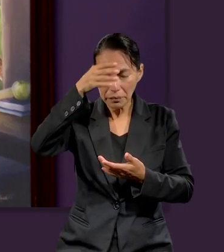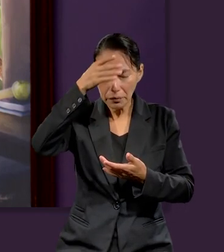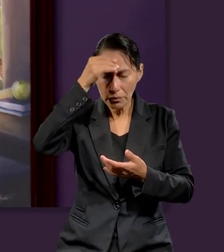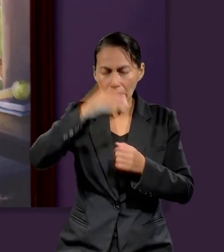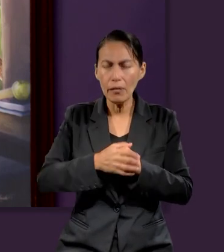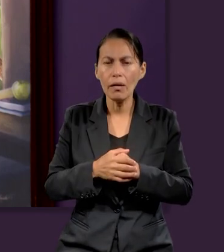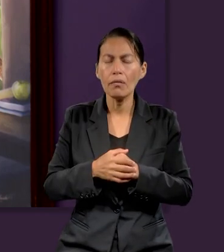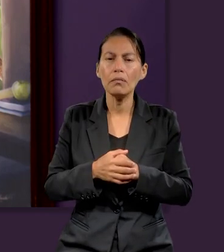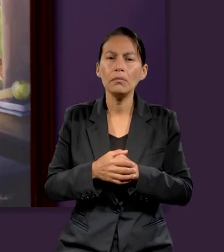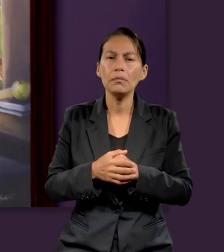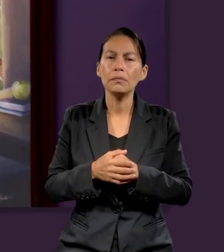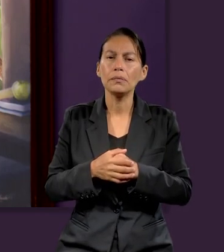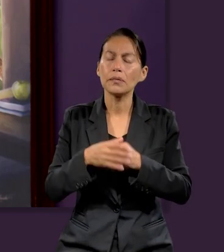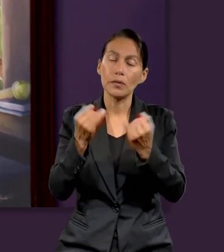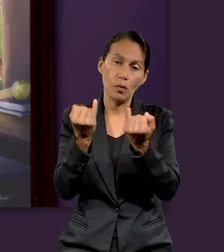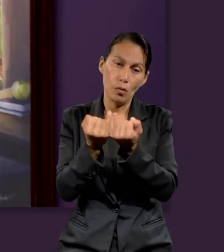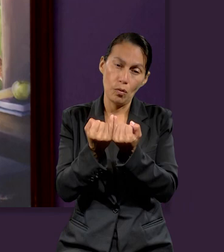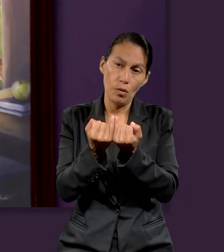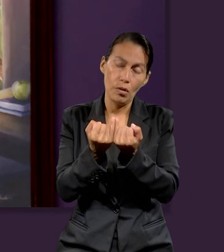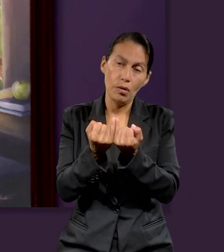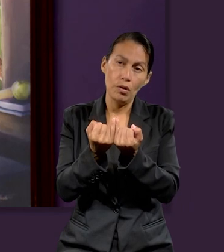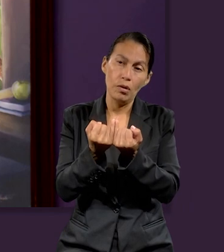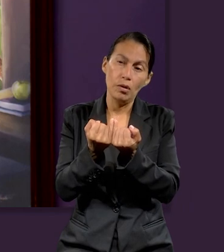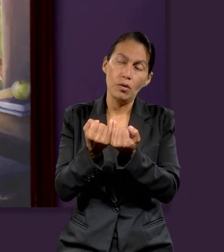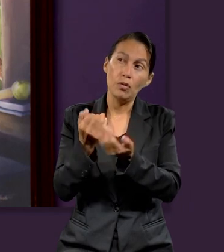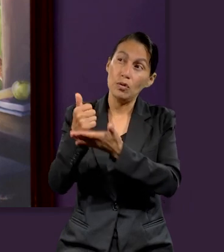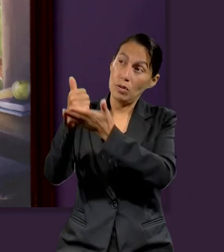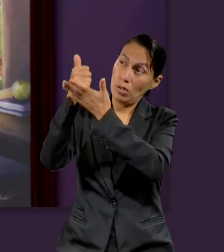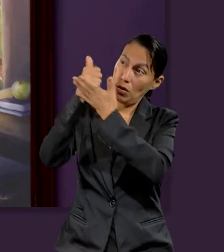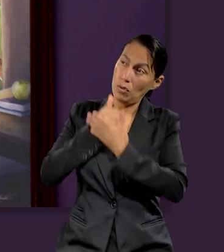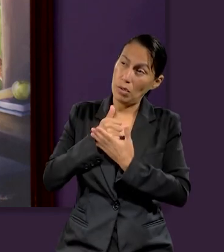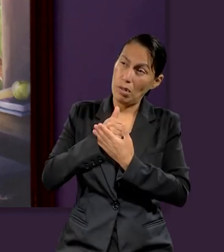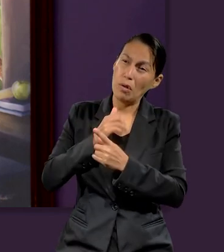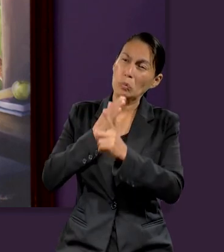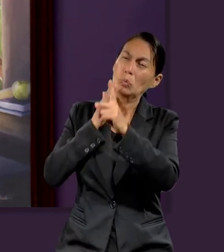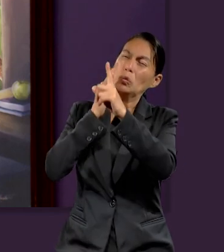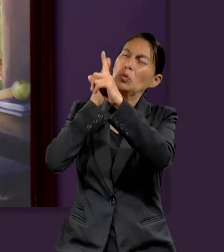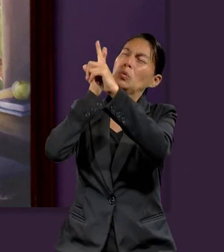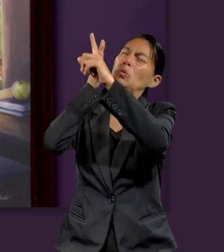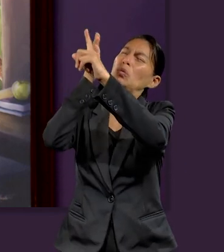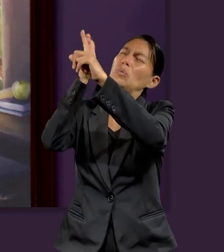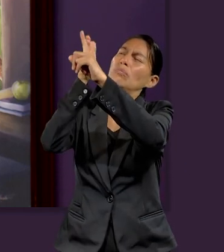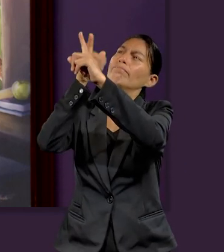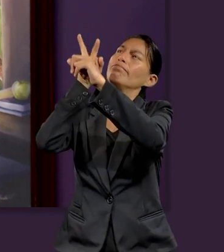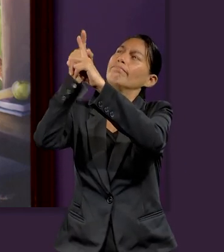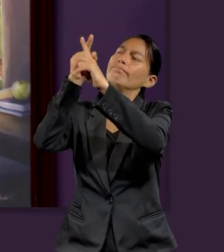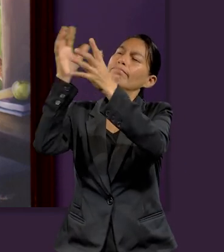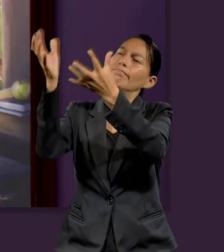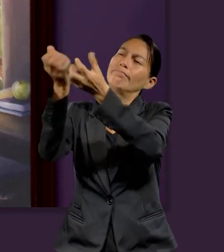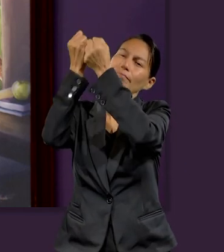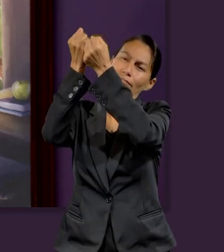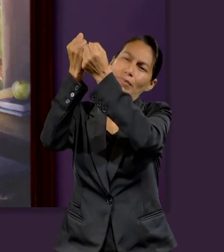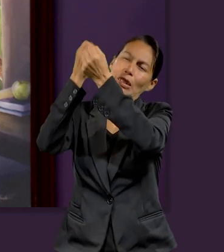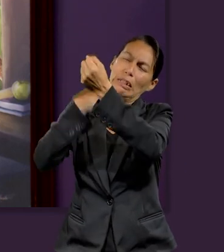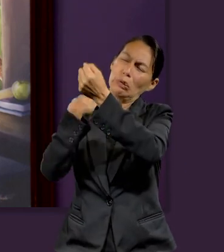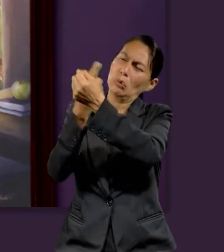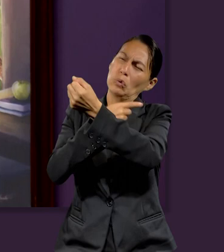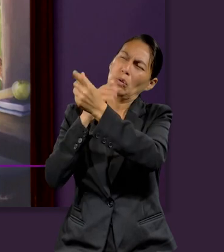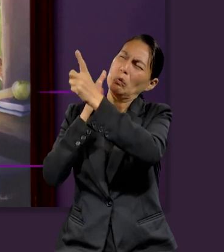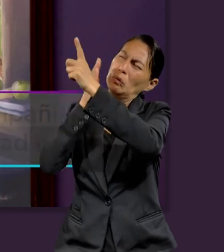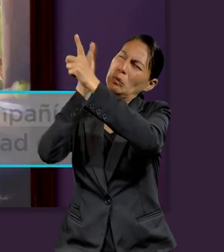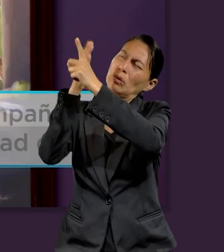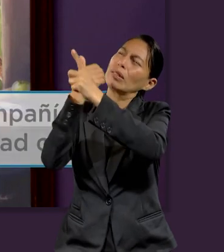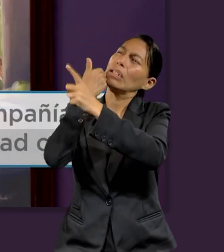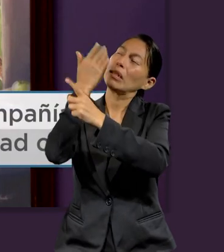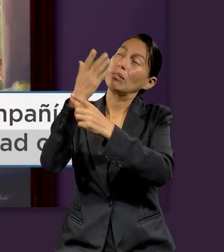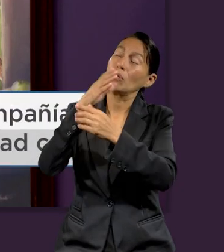nos da la posibilidad de poder alcanzar un objetivo, ¿verdad? más allá que sería la salvación y el hecho